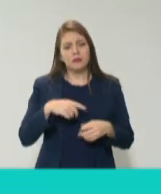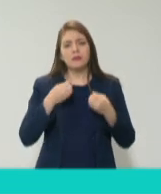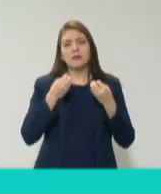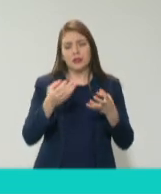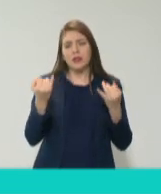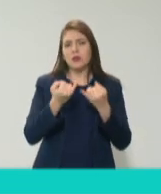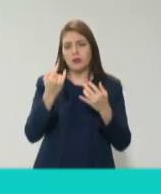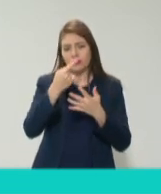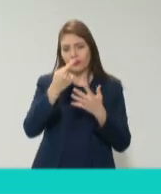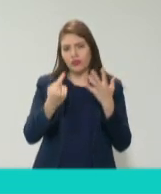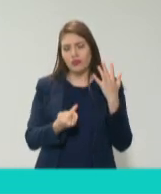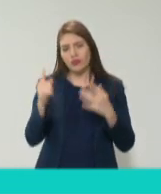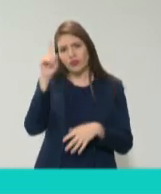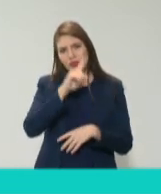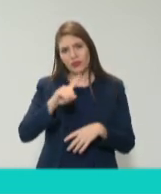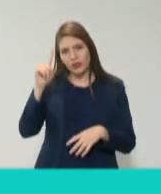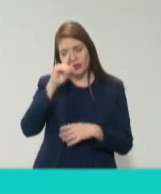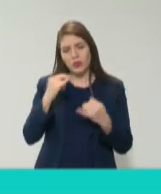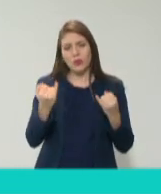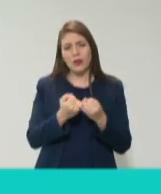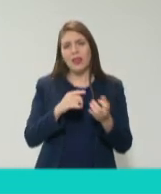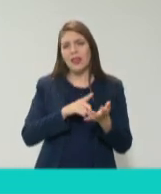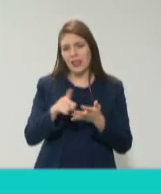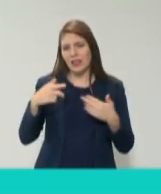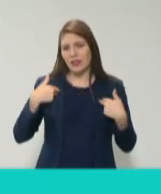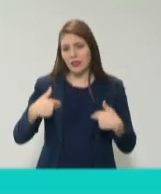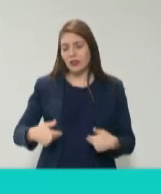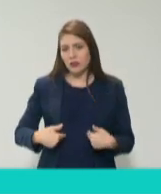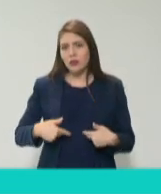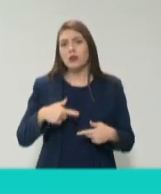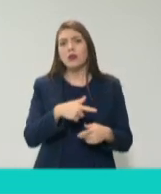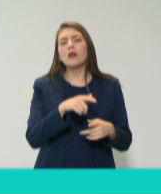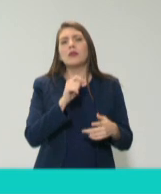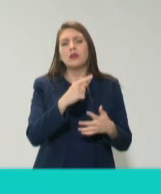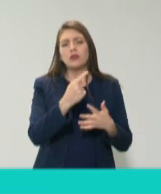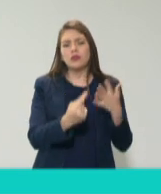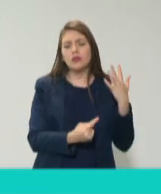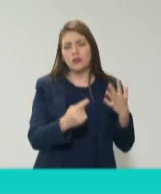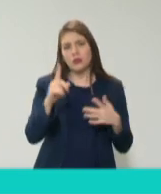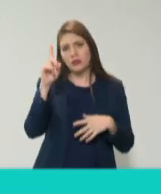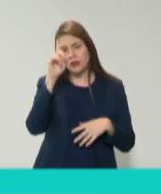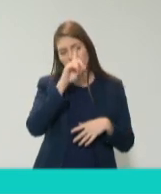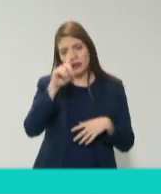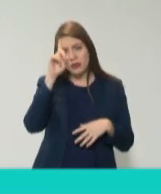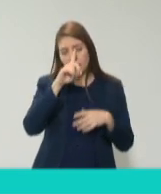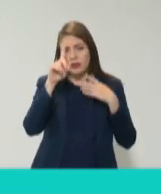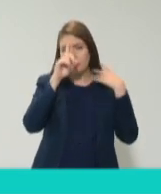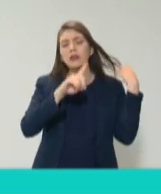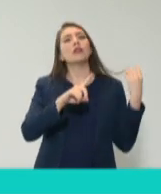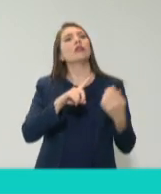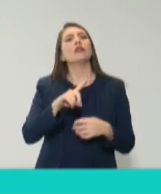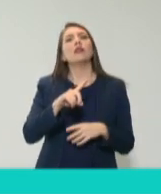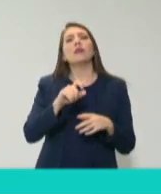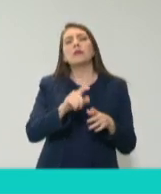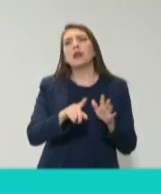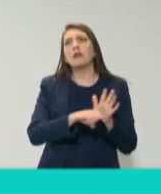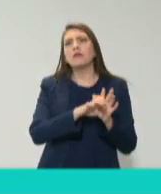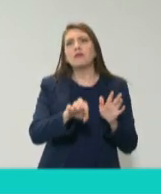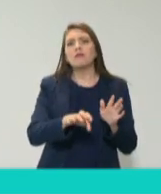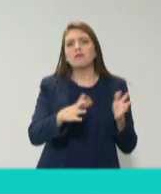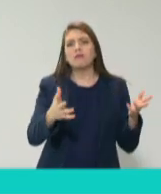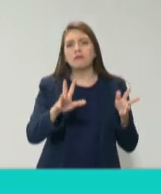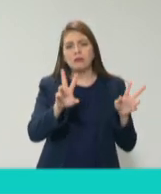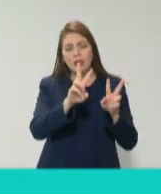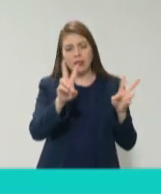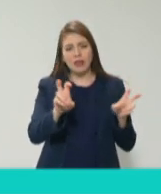Nacional de Derechos Humanos emite recomendaciones que son no vinculantes, en donde en un tema que puede ser